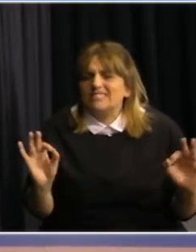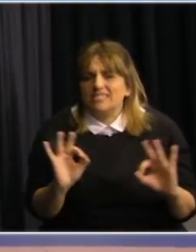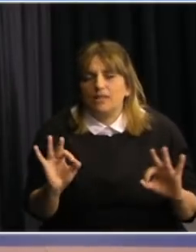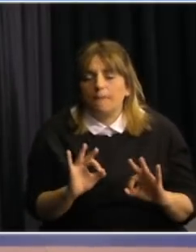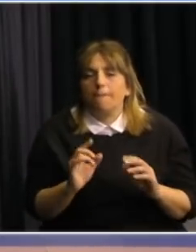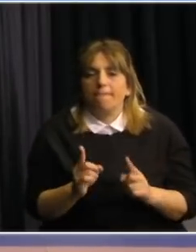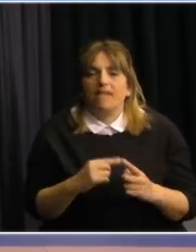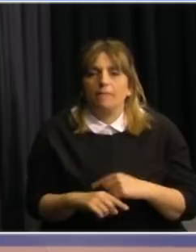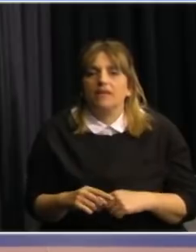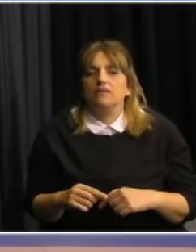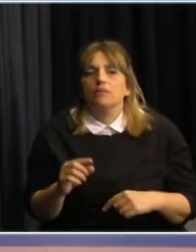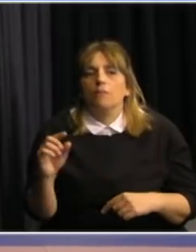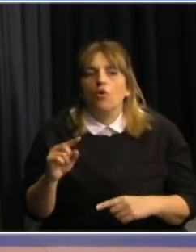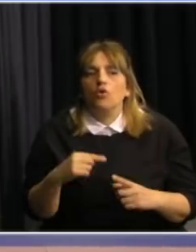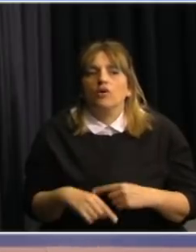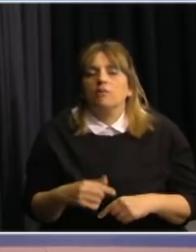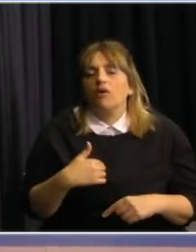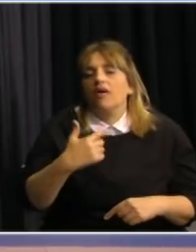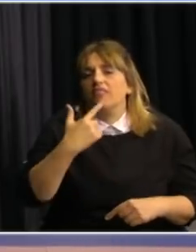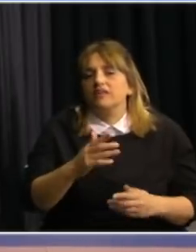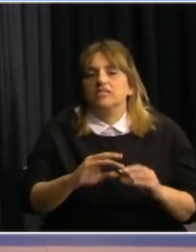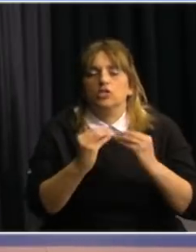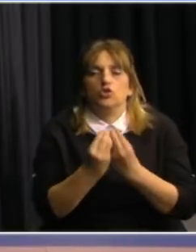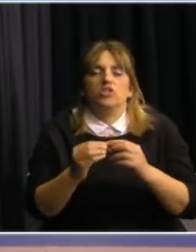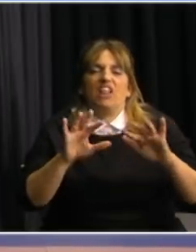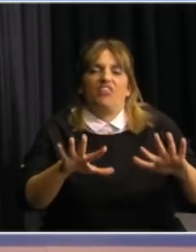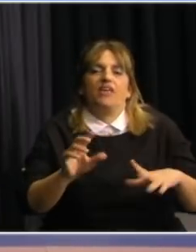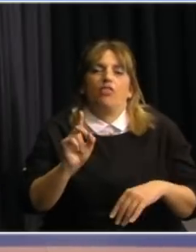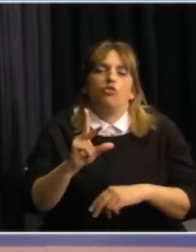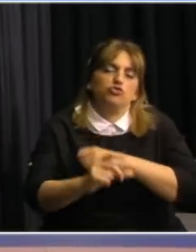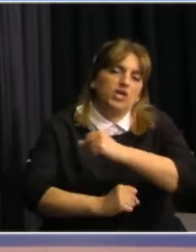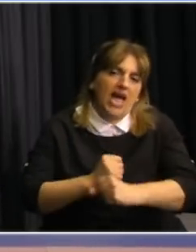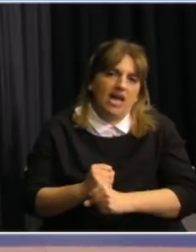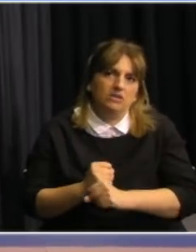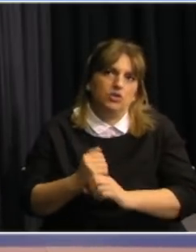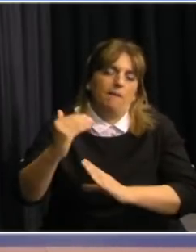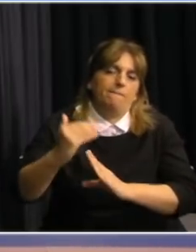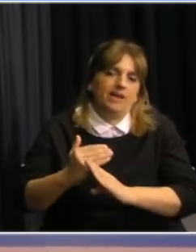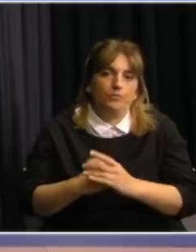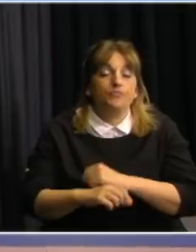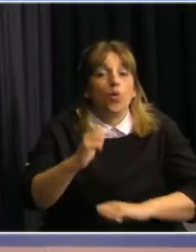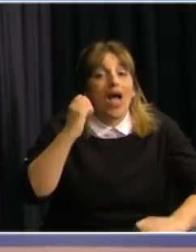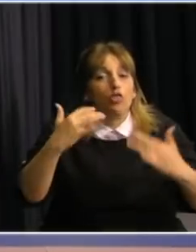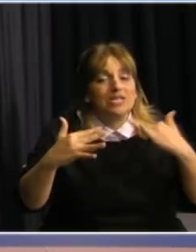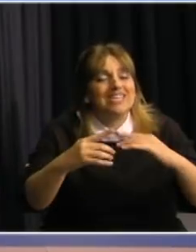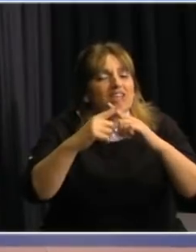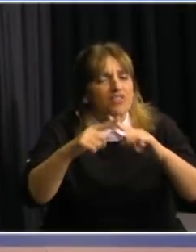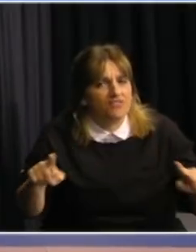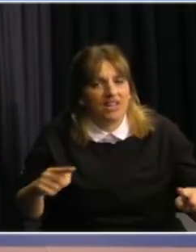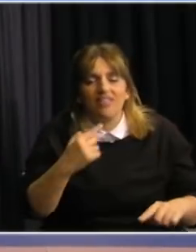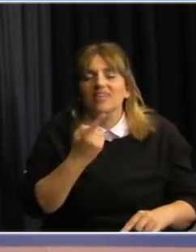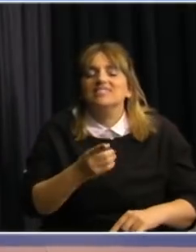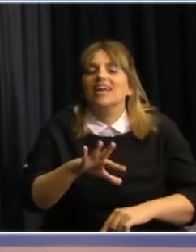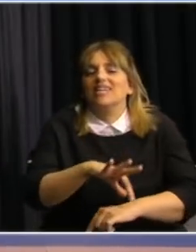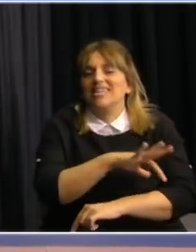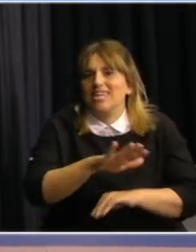transmiten poco estamos hablando de 10 12 años hacia abajo el tema de los adolescentes es otro asunto estamos hablando